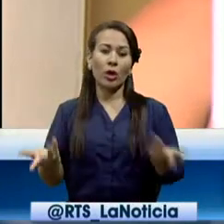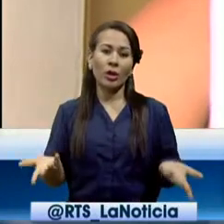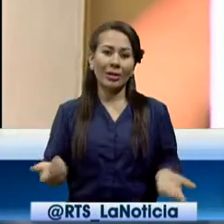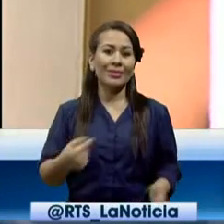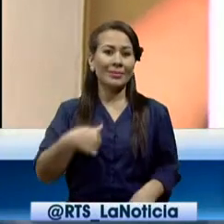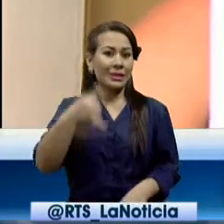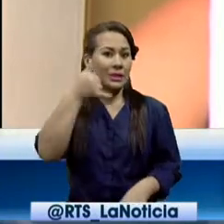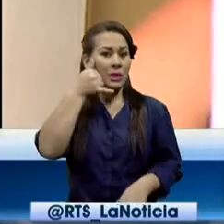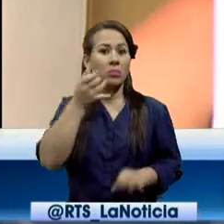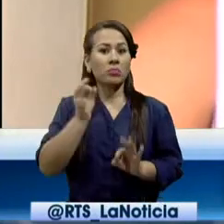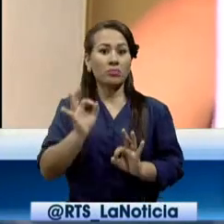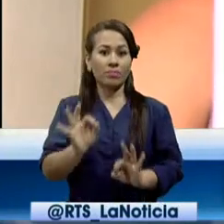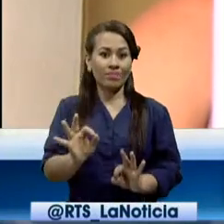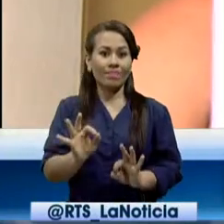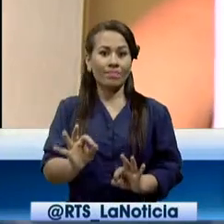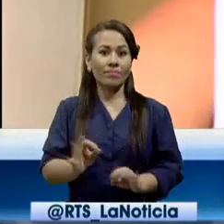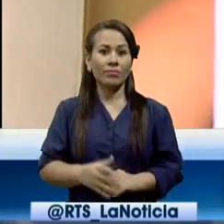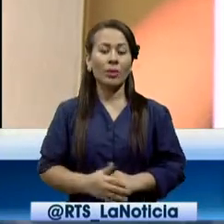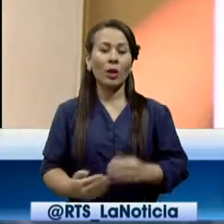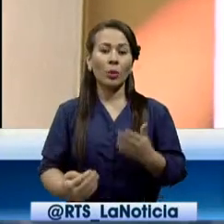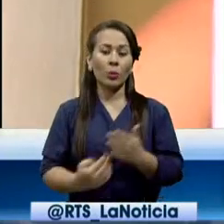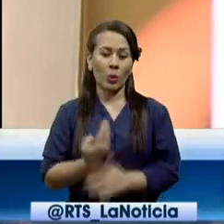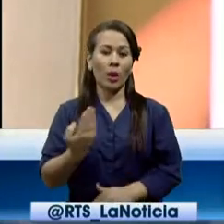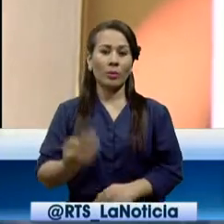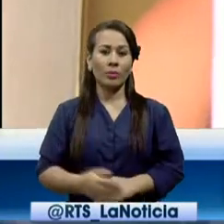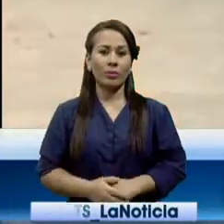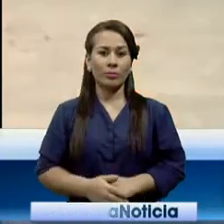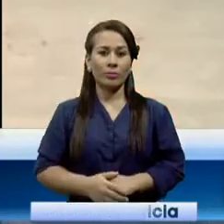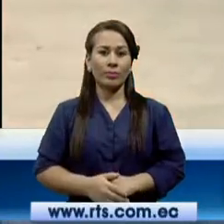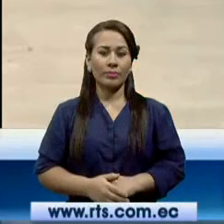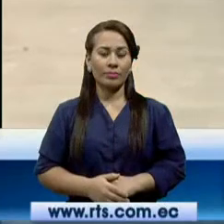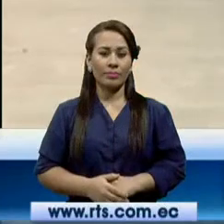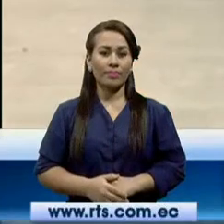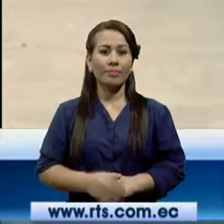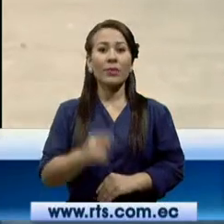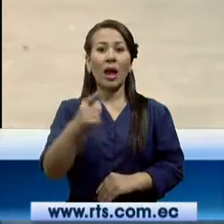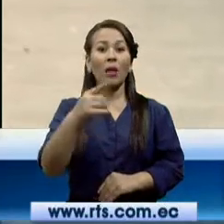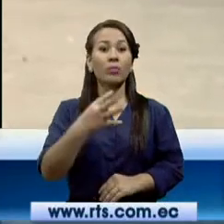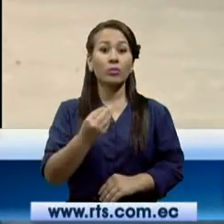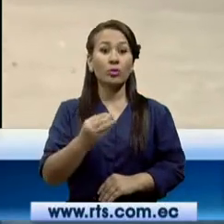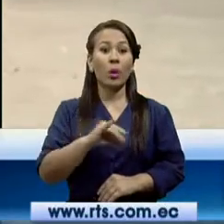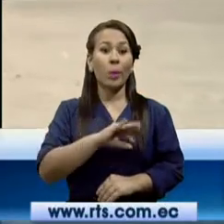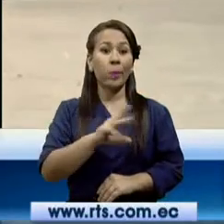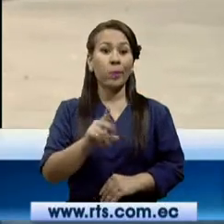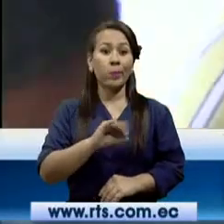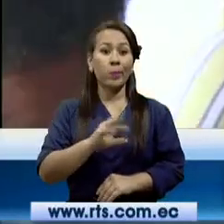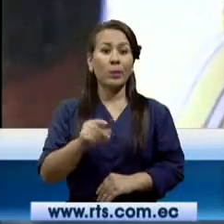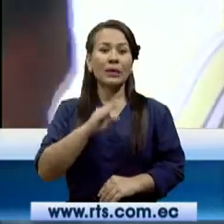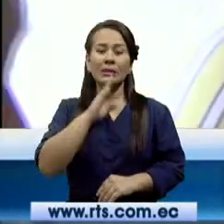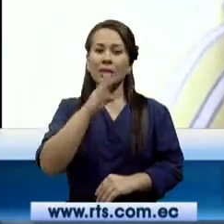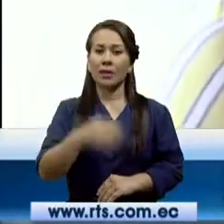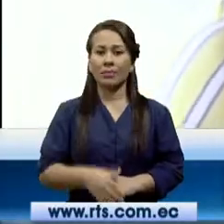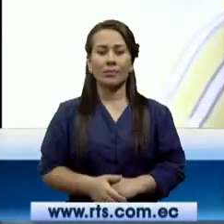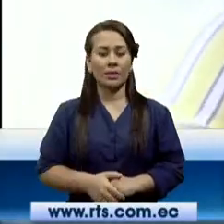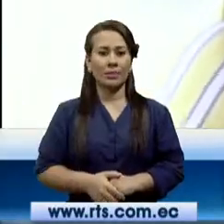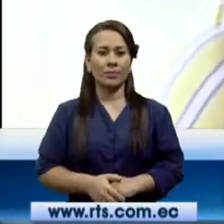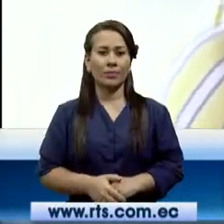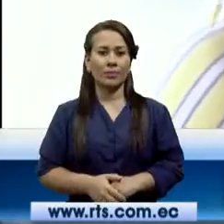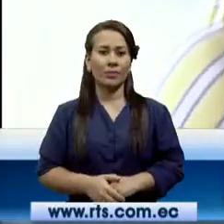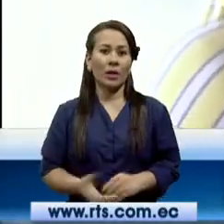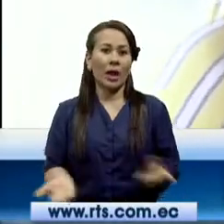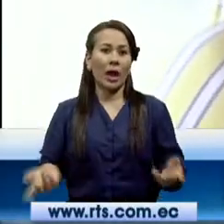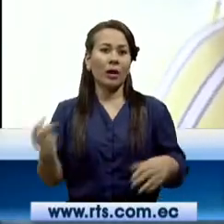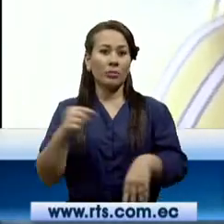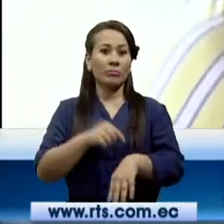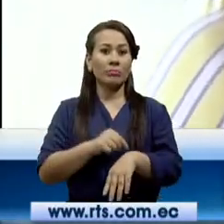porque eran teléfonos nuevos exactos y de gama alta. Dicen que los robos son constantes. En horas muertas, pues en horas dos